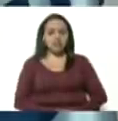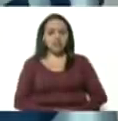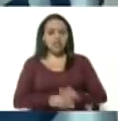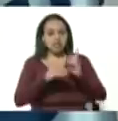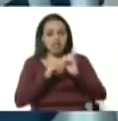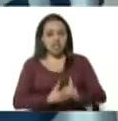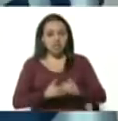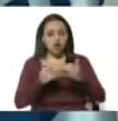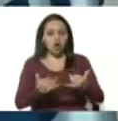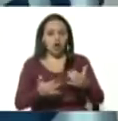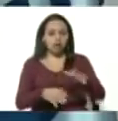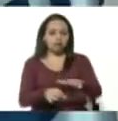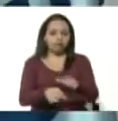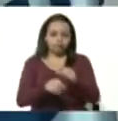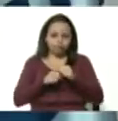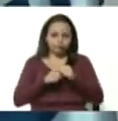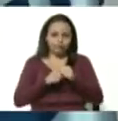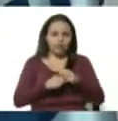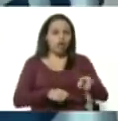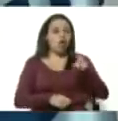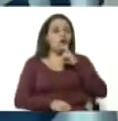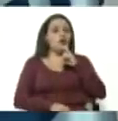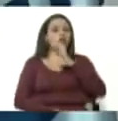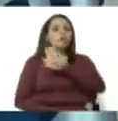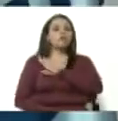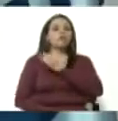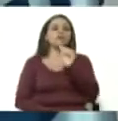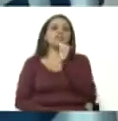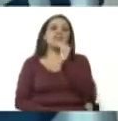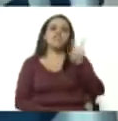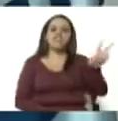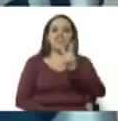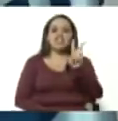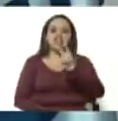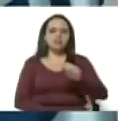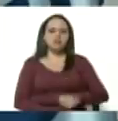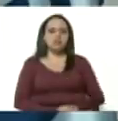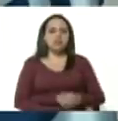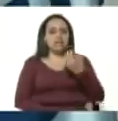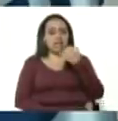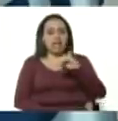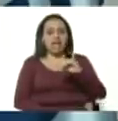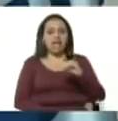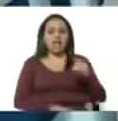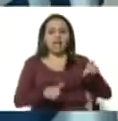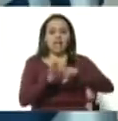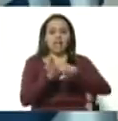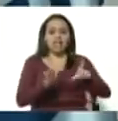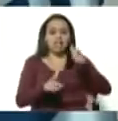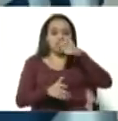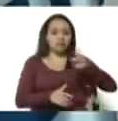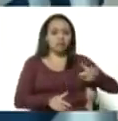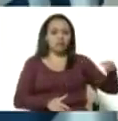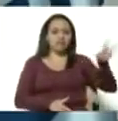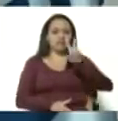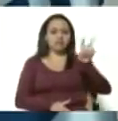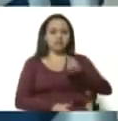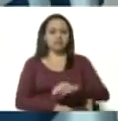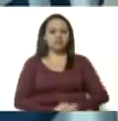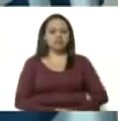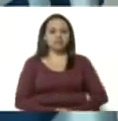retener ese oro que es del Estado venezolano legítimamente constituido del pueblo de Venezuela